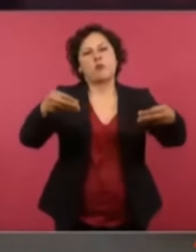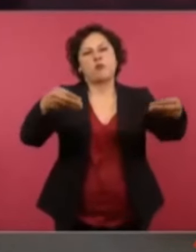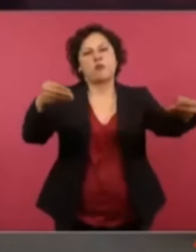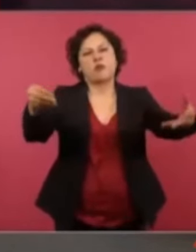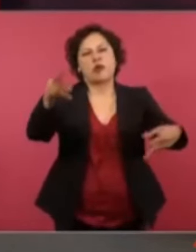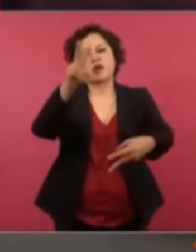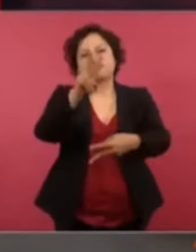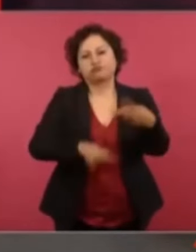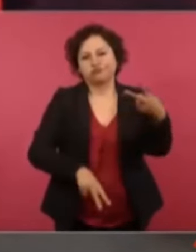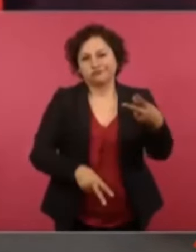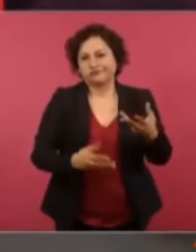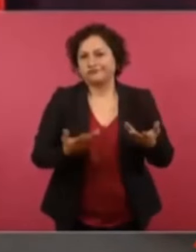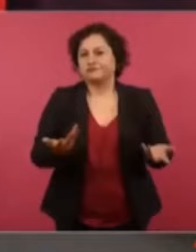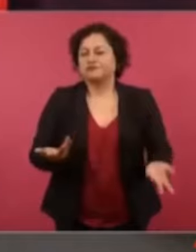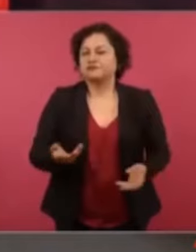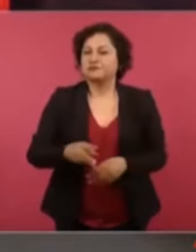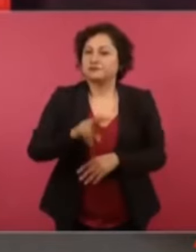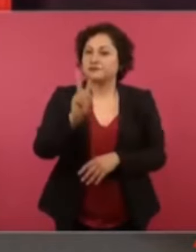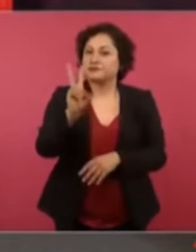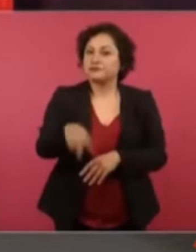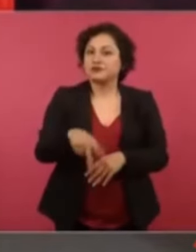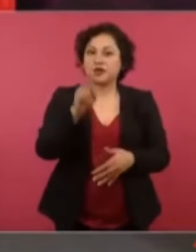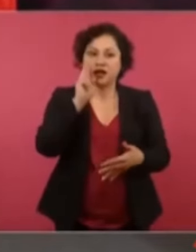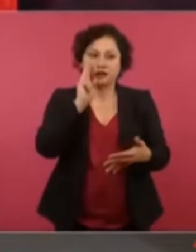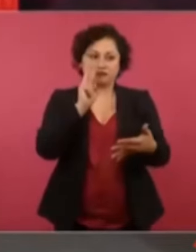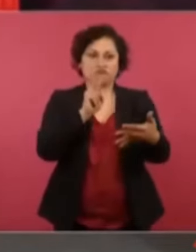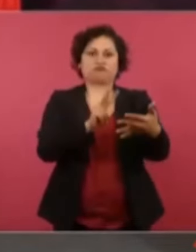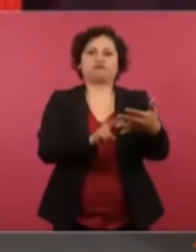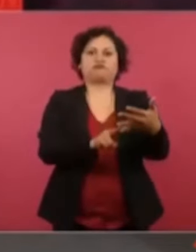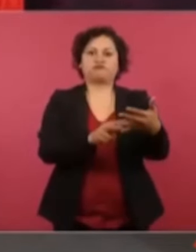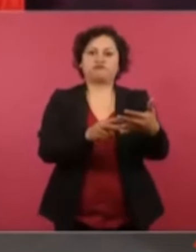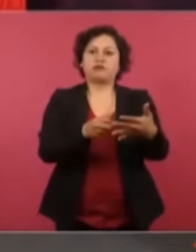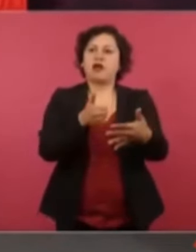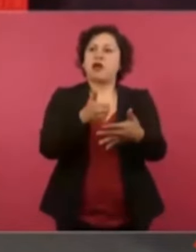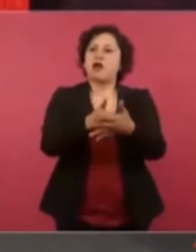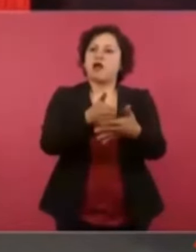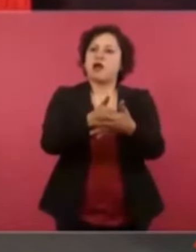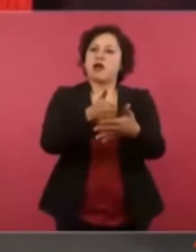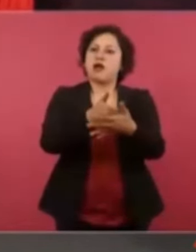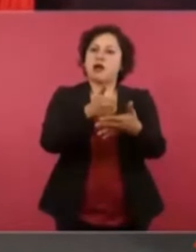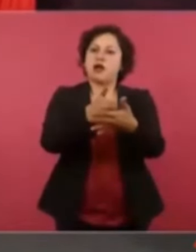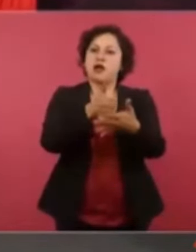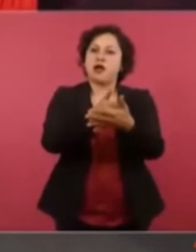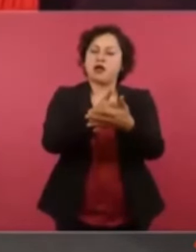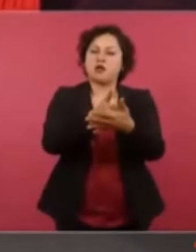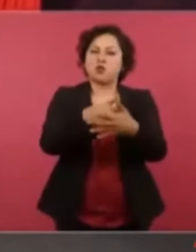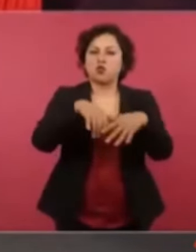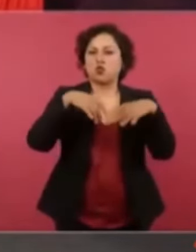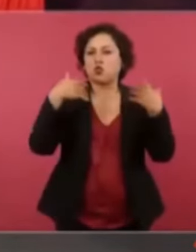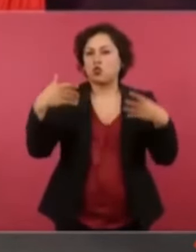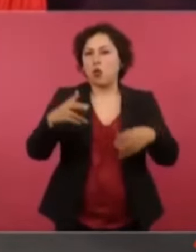que tuvo más vistas que el Super Bowl.